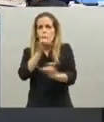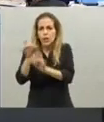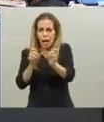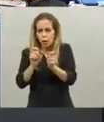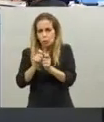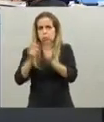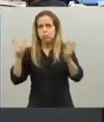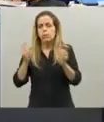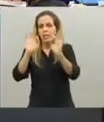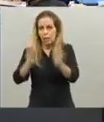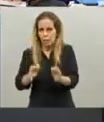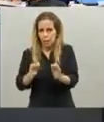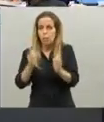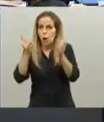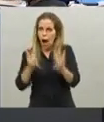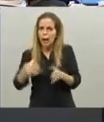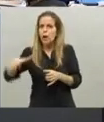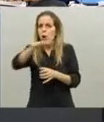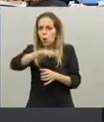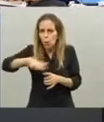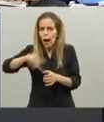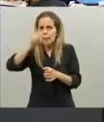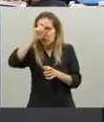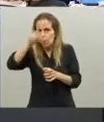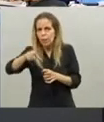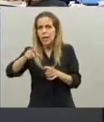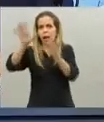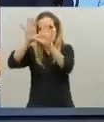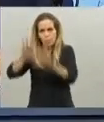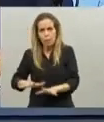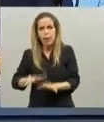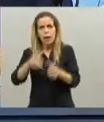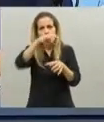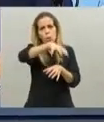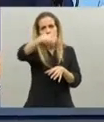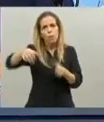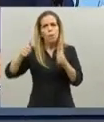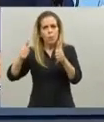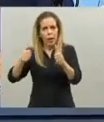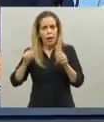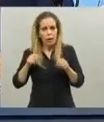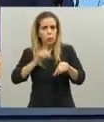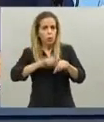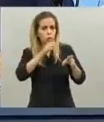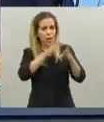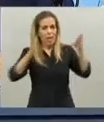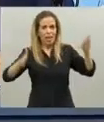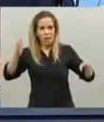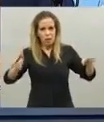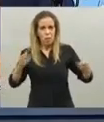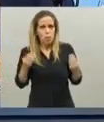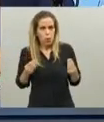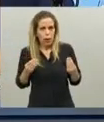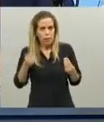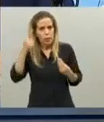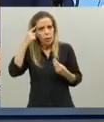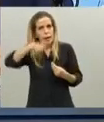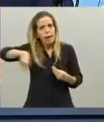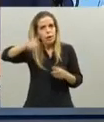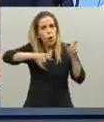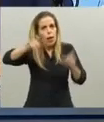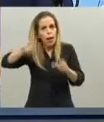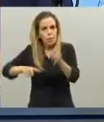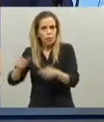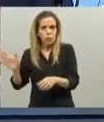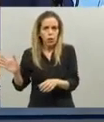esto lo más importante que logramos es concientizar a todos